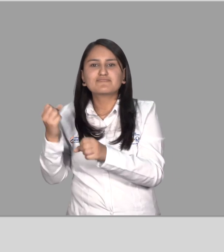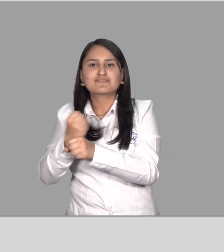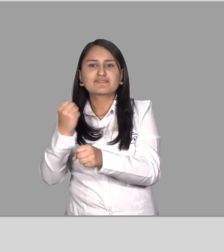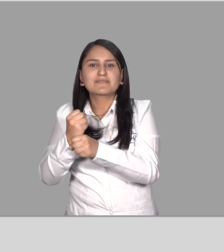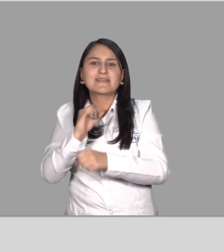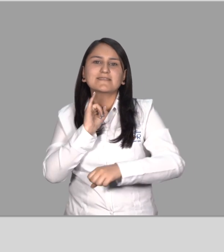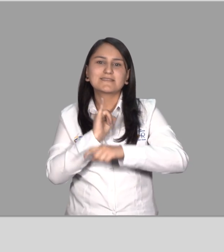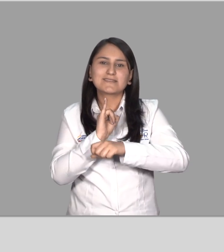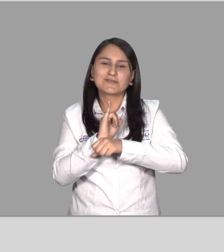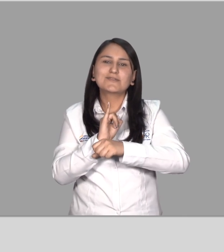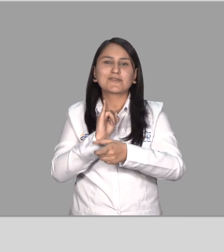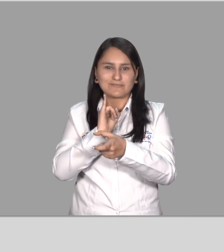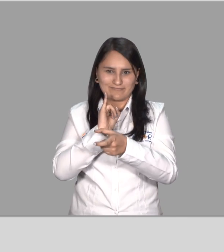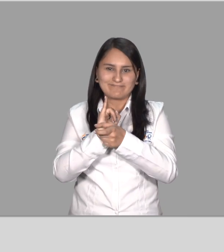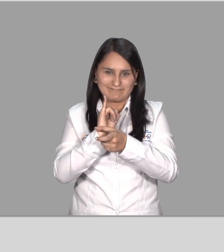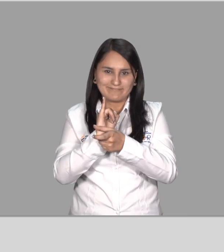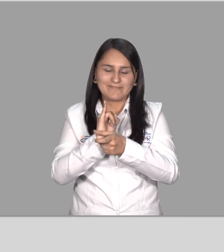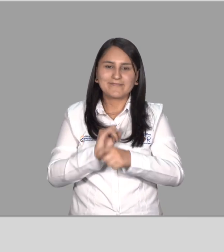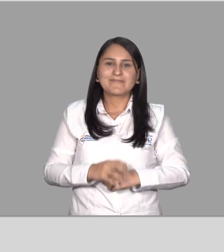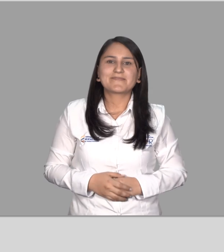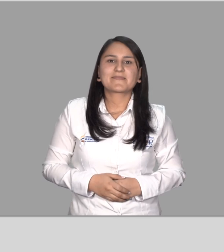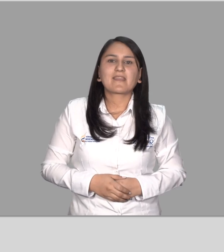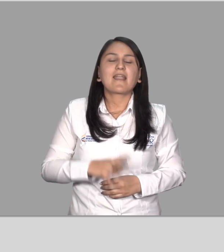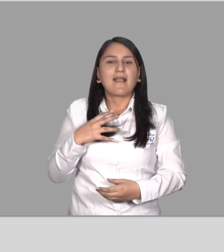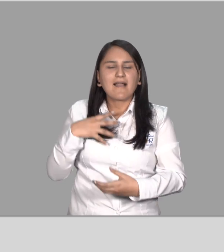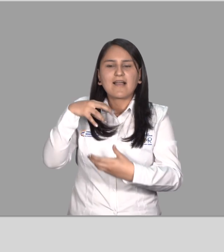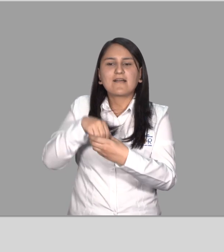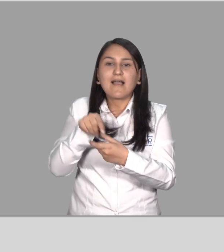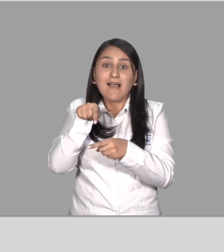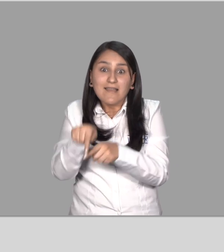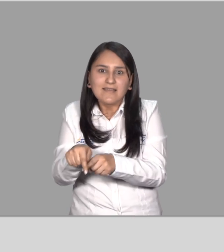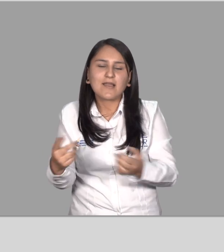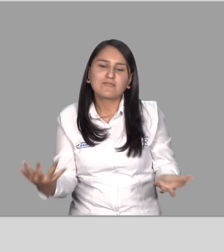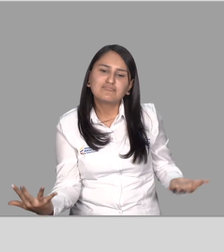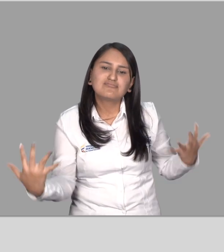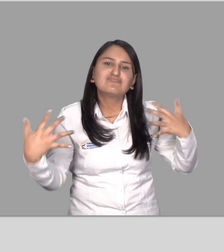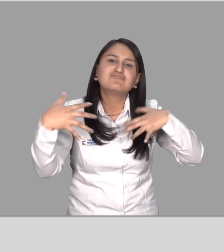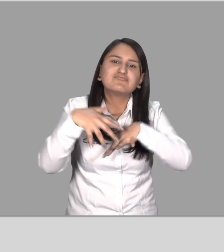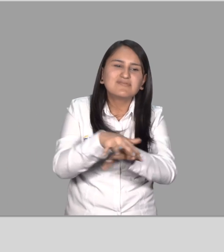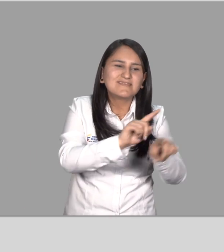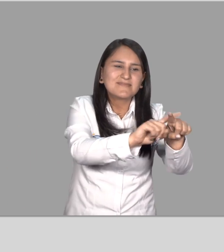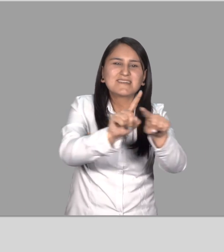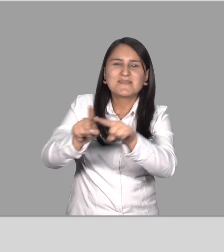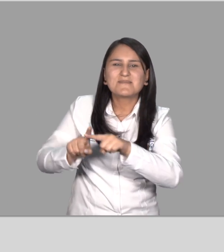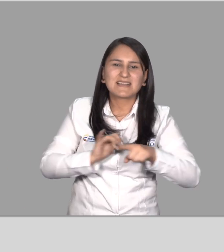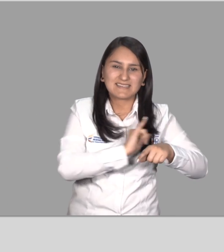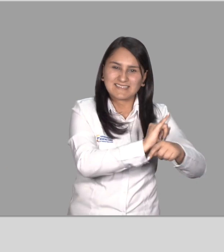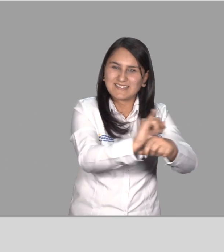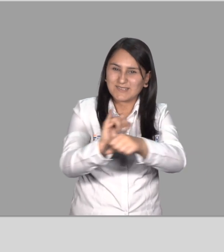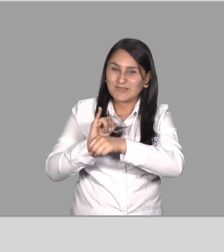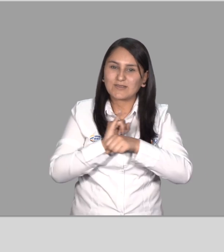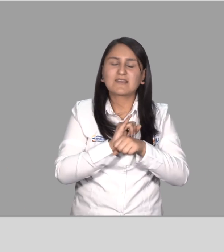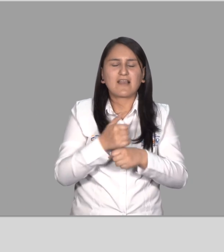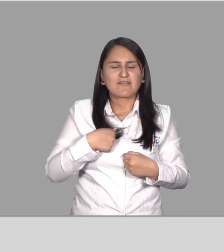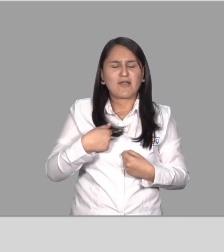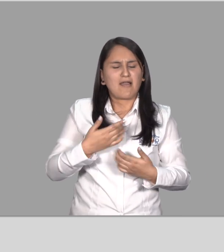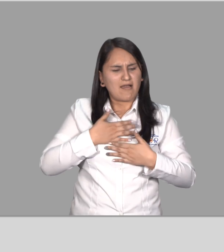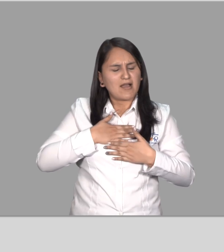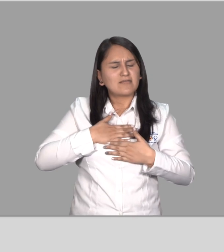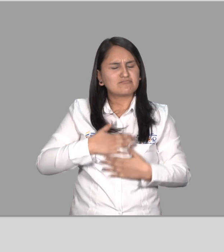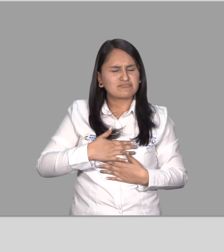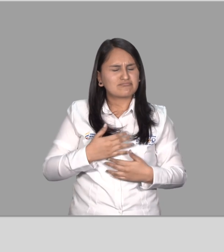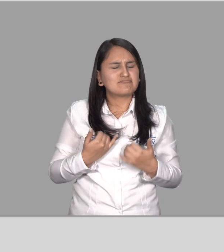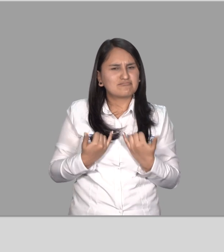posteriormente pasé a elaborar al Instituto Técnico Guaymaral En donde se fusionaron todos esos